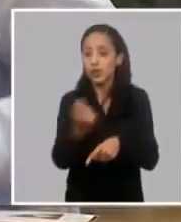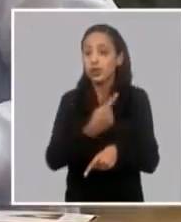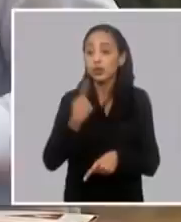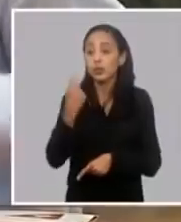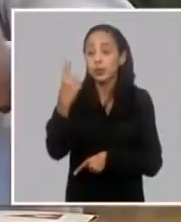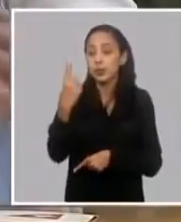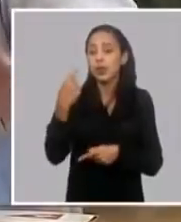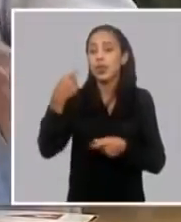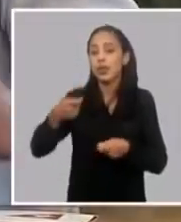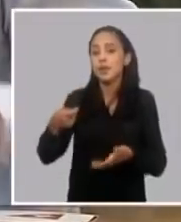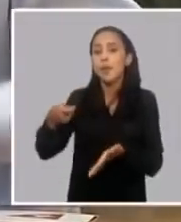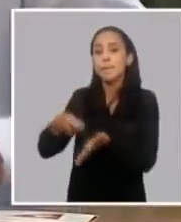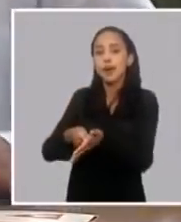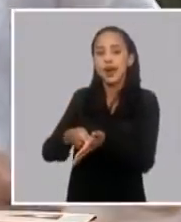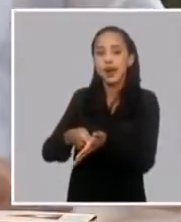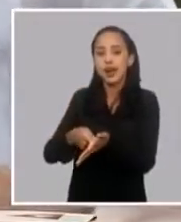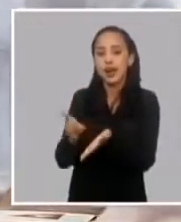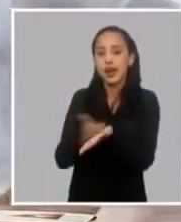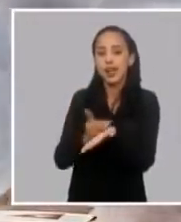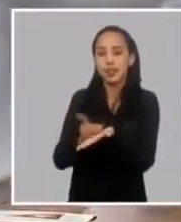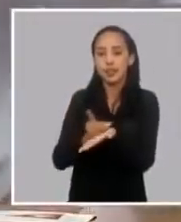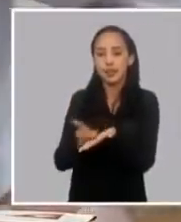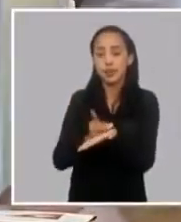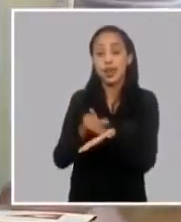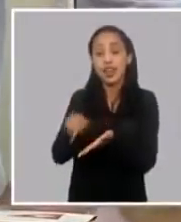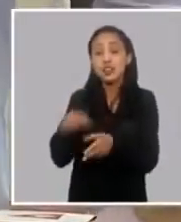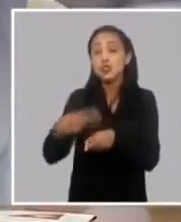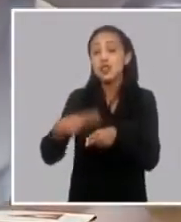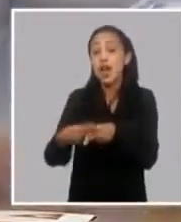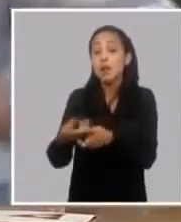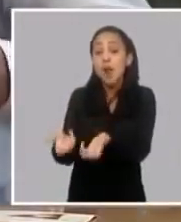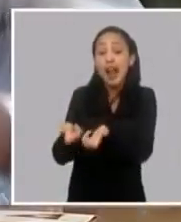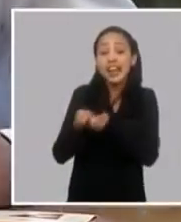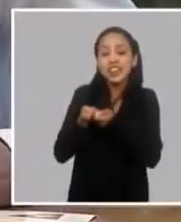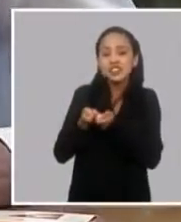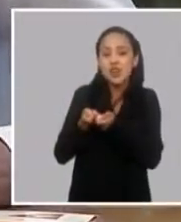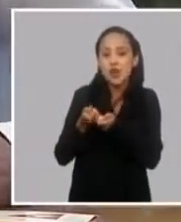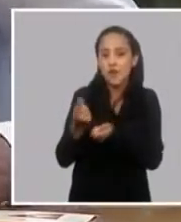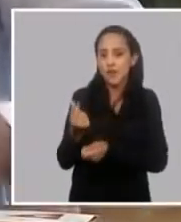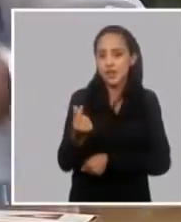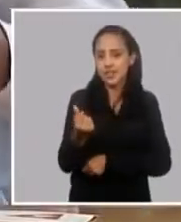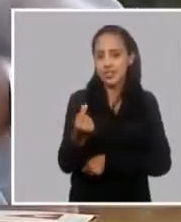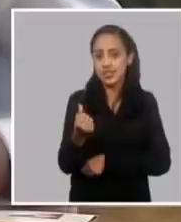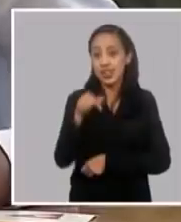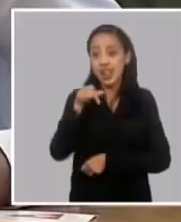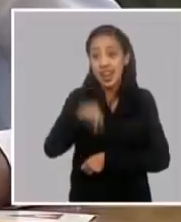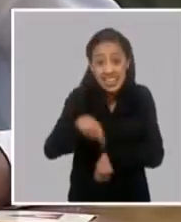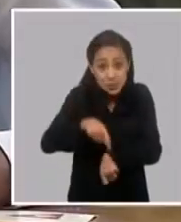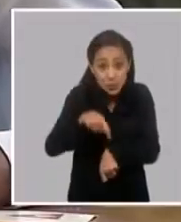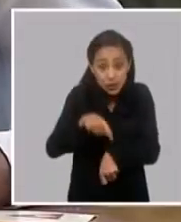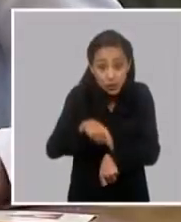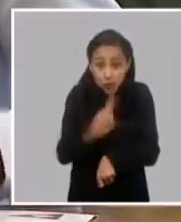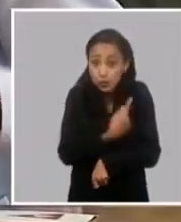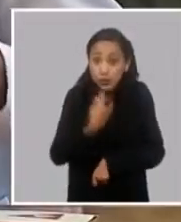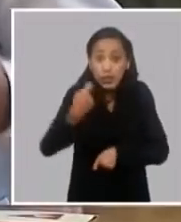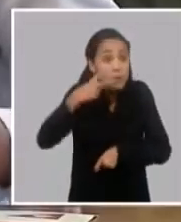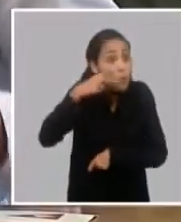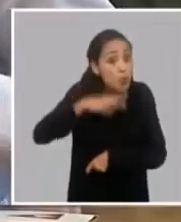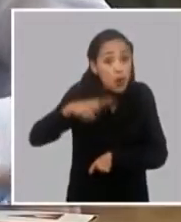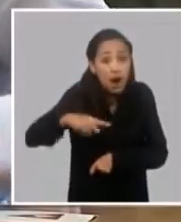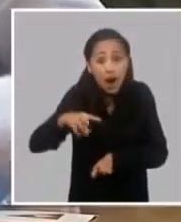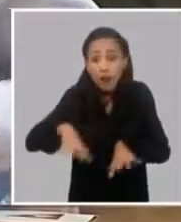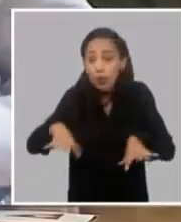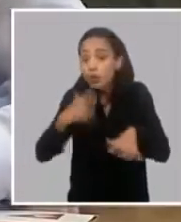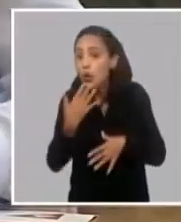la deuda. Eso se llama retención retención financiera y a esa hora hay que buscar de donde no hay el